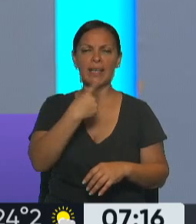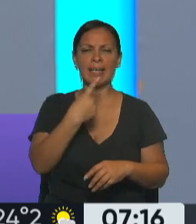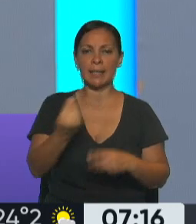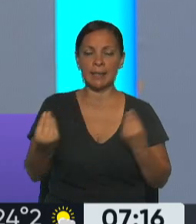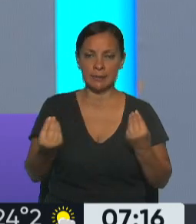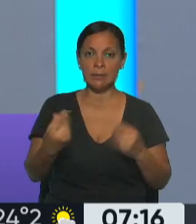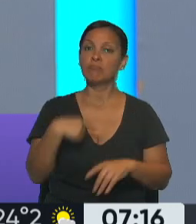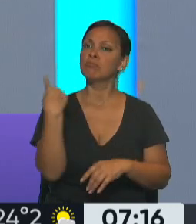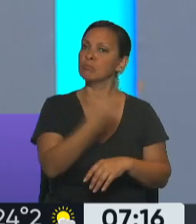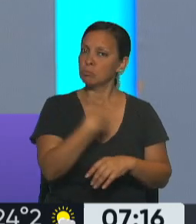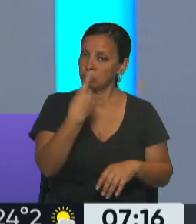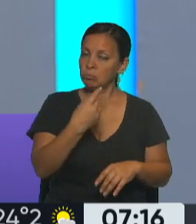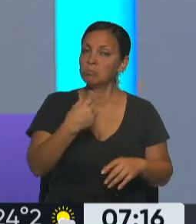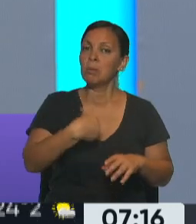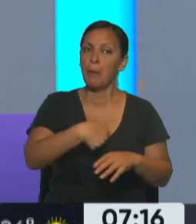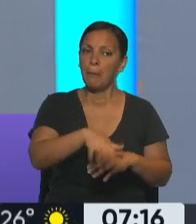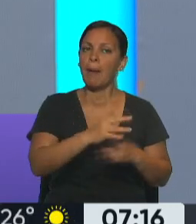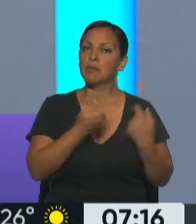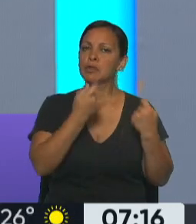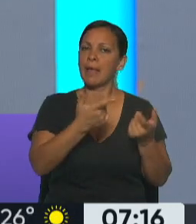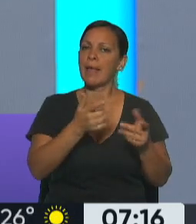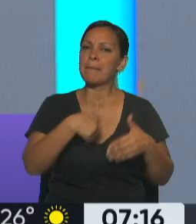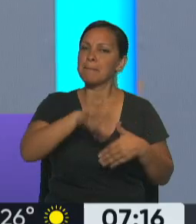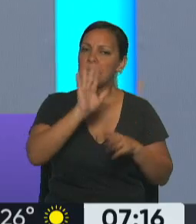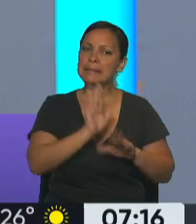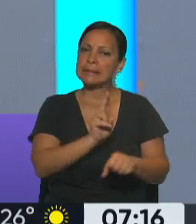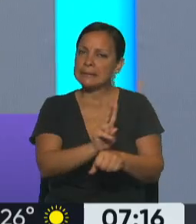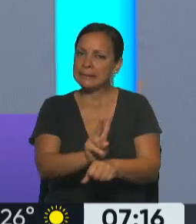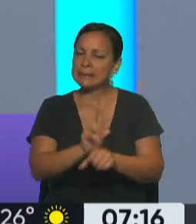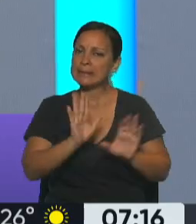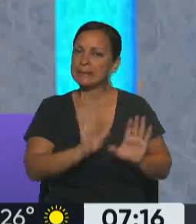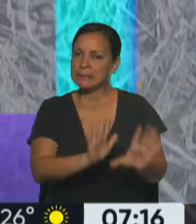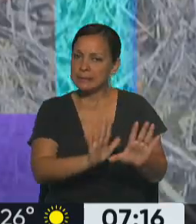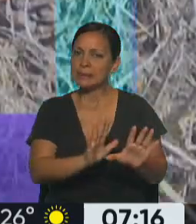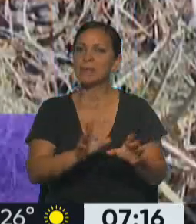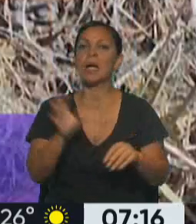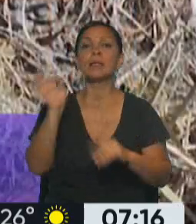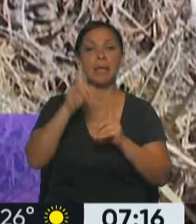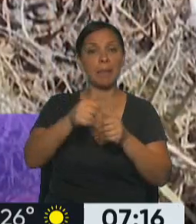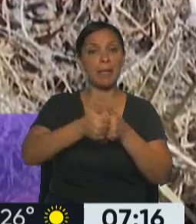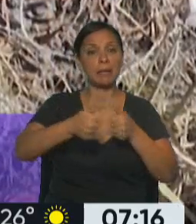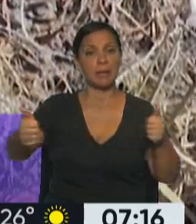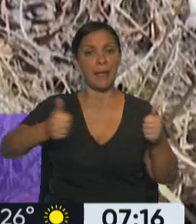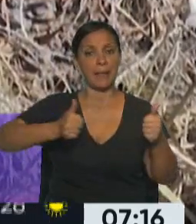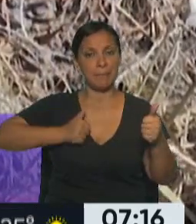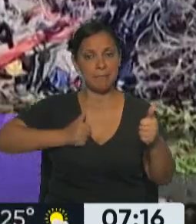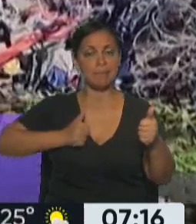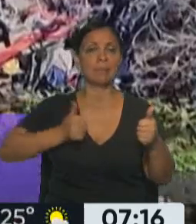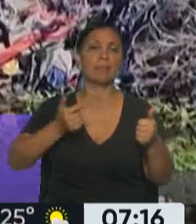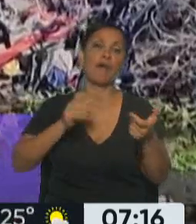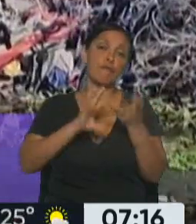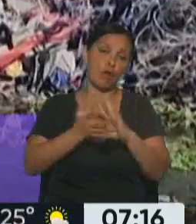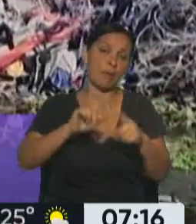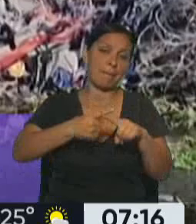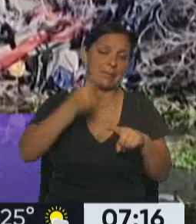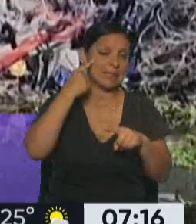contención, entre comillas, que eso también implica más militarización, detenciones. O sea, es una política represiva al fin y al